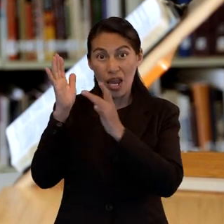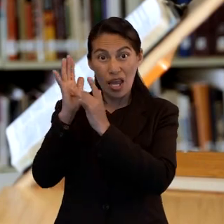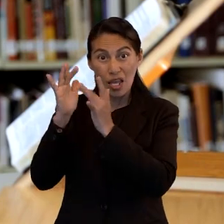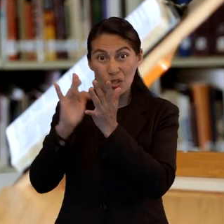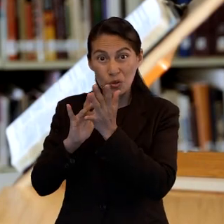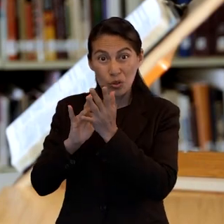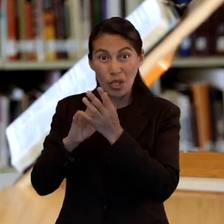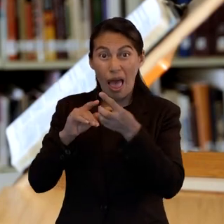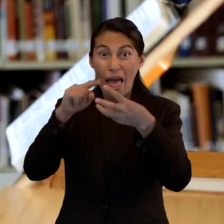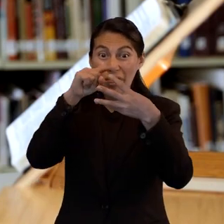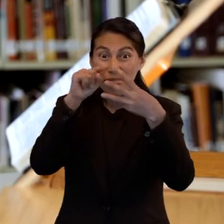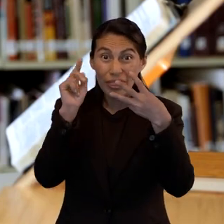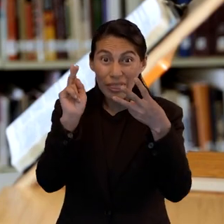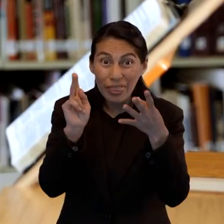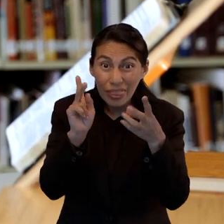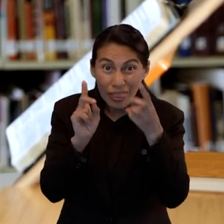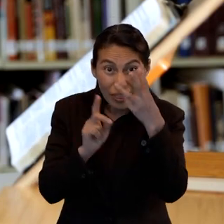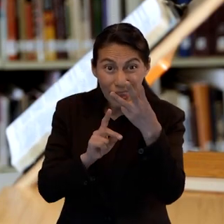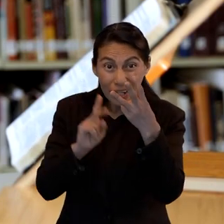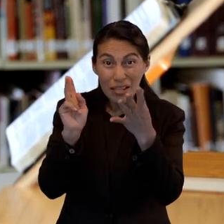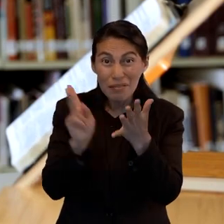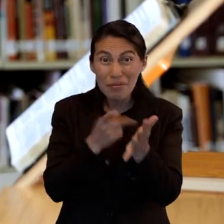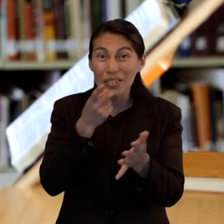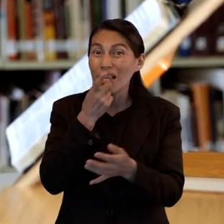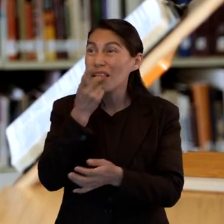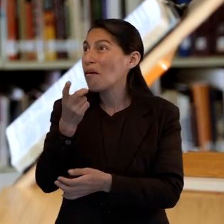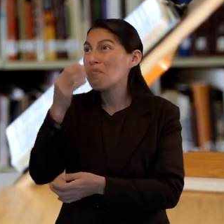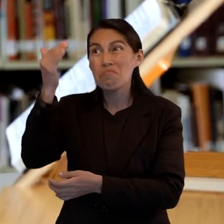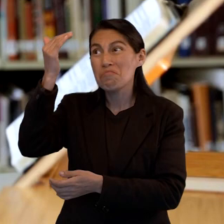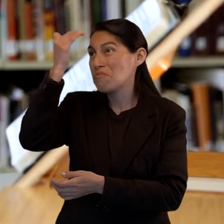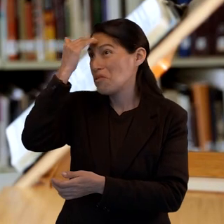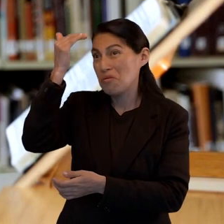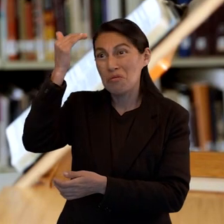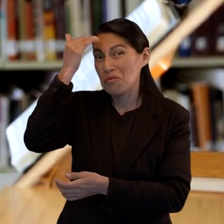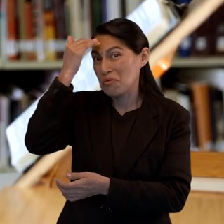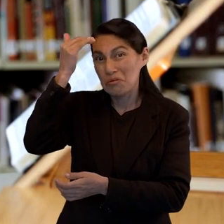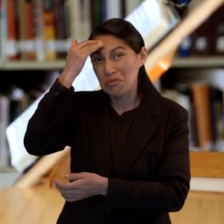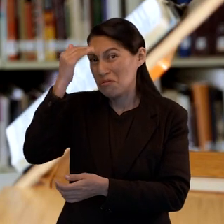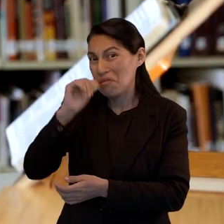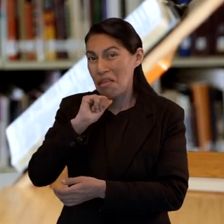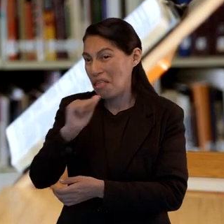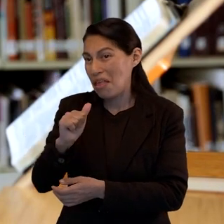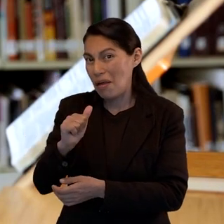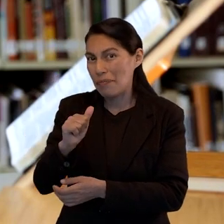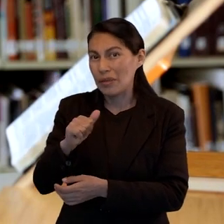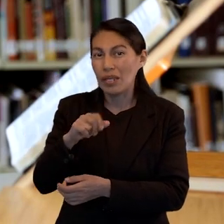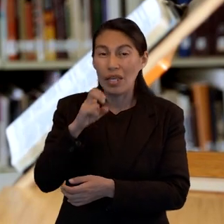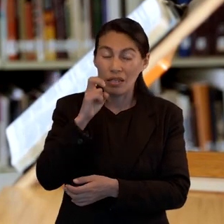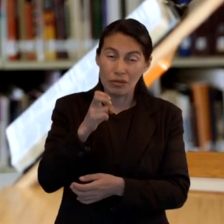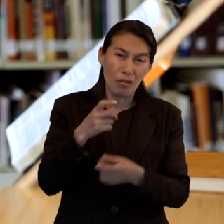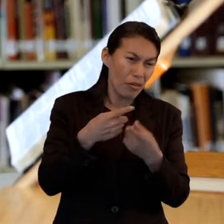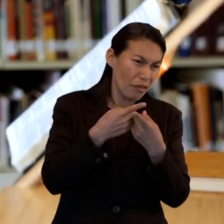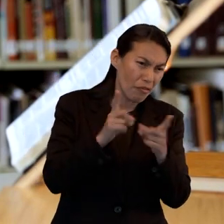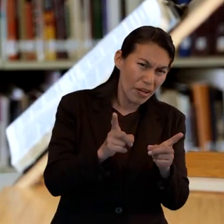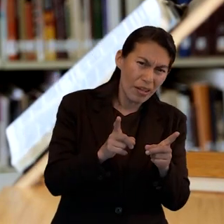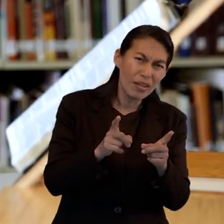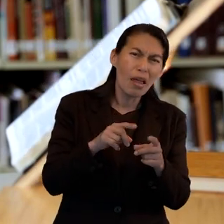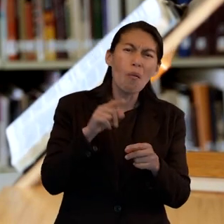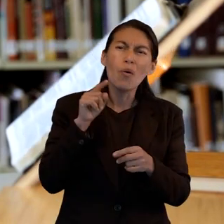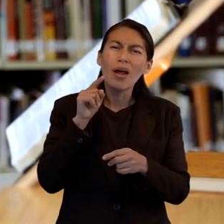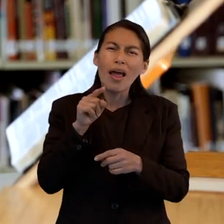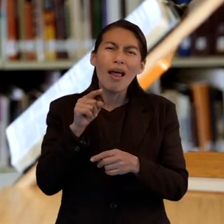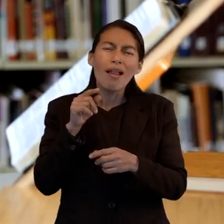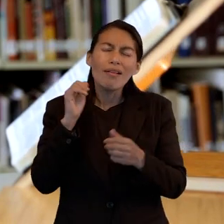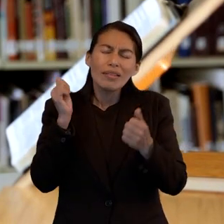lloró amargamente. Este dolor es una actitud completamente diferente a la de los apóstolos apóstatas